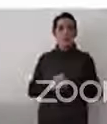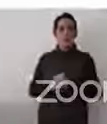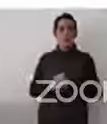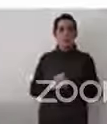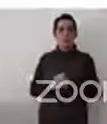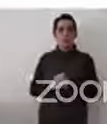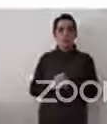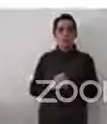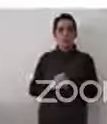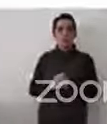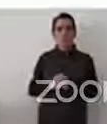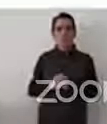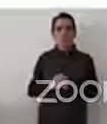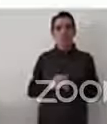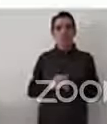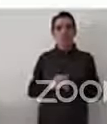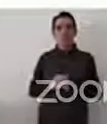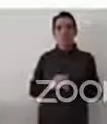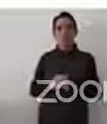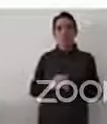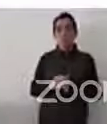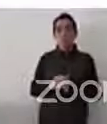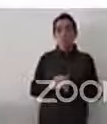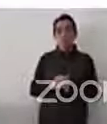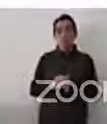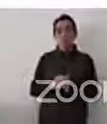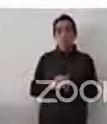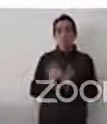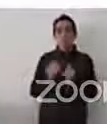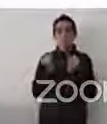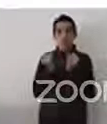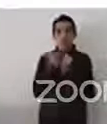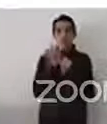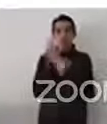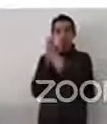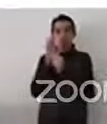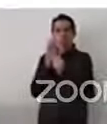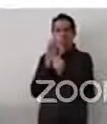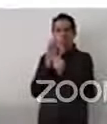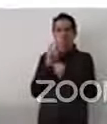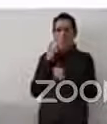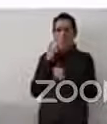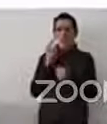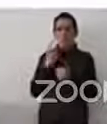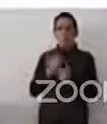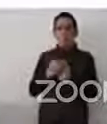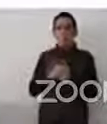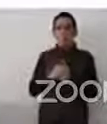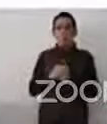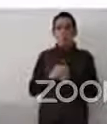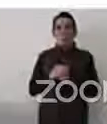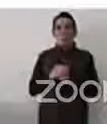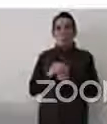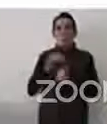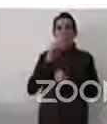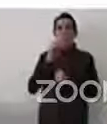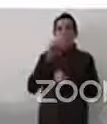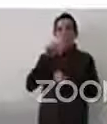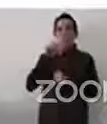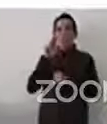quiero mostrarles cómo cuando sale en el mundo de Naciones Unidas, algo,